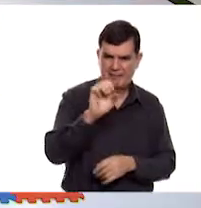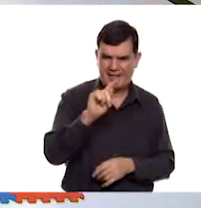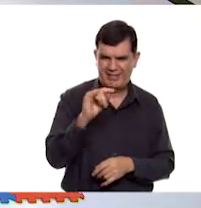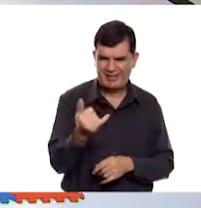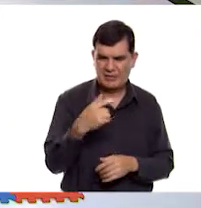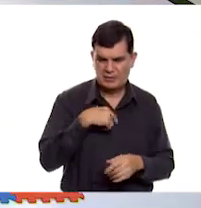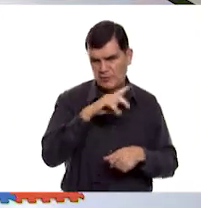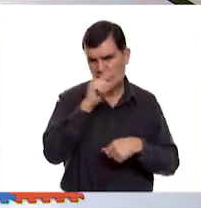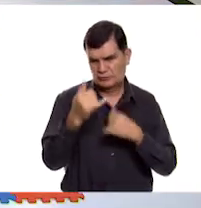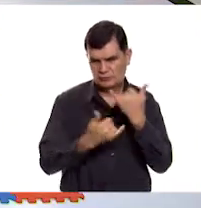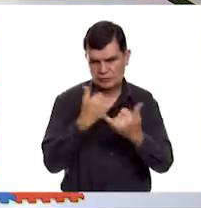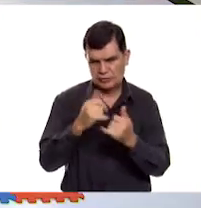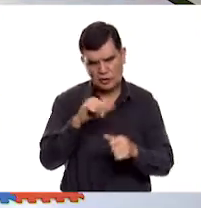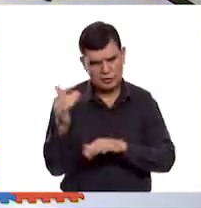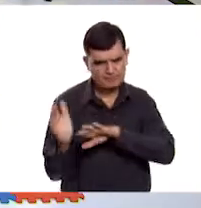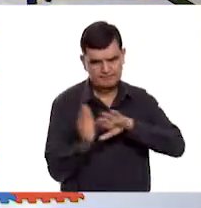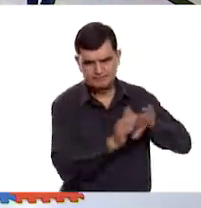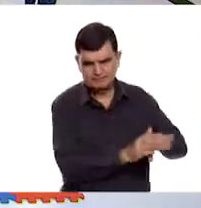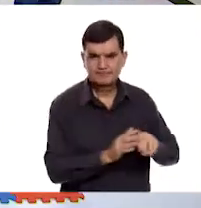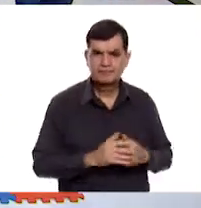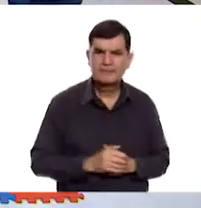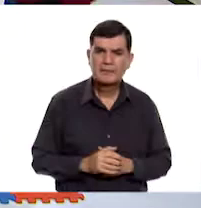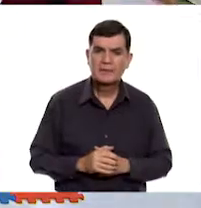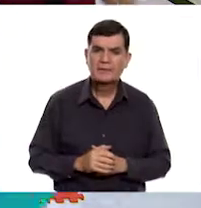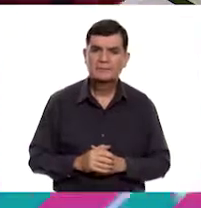y pasamos al siguiente juego? Vamos a verlo. Vamos con la profesora.